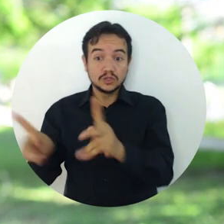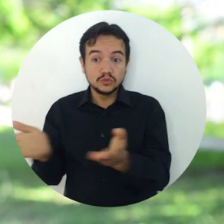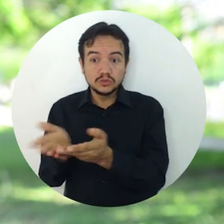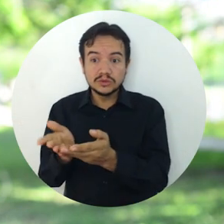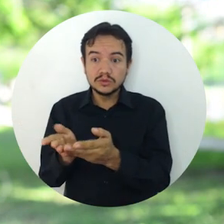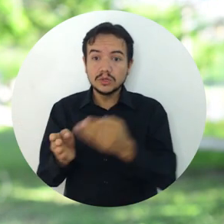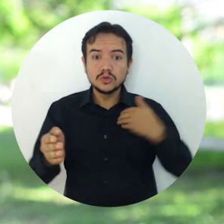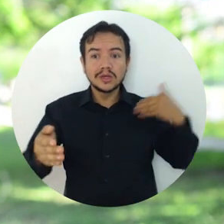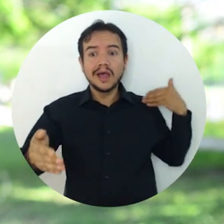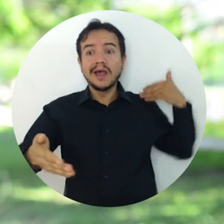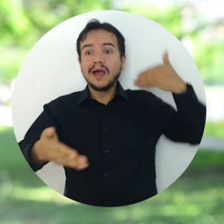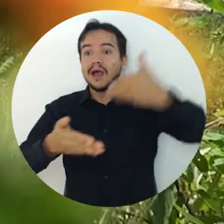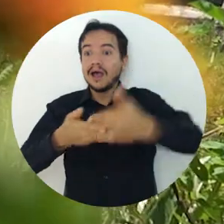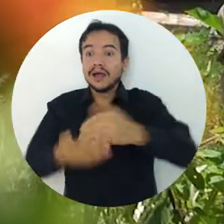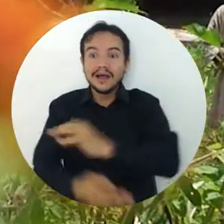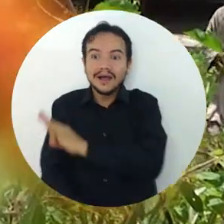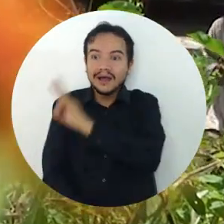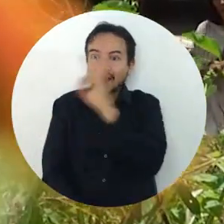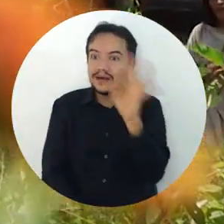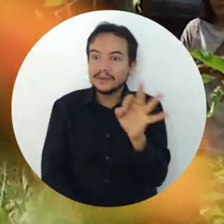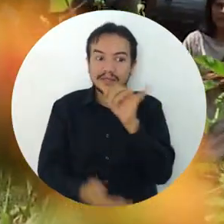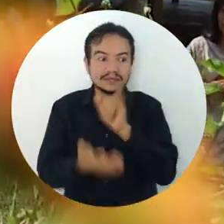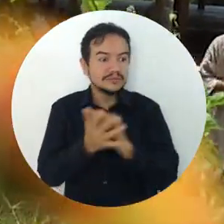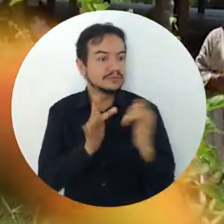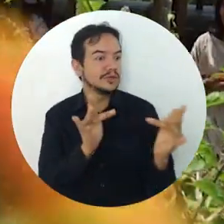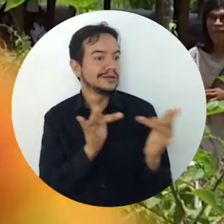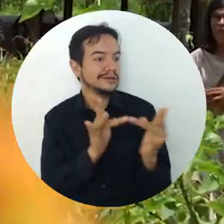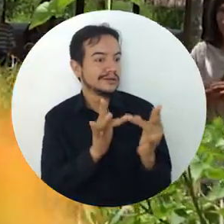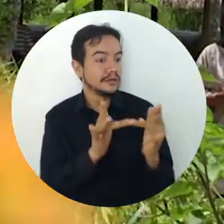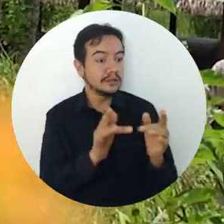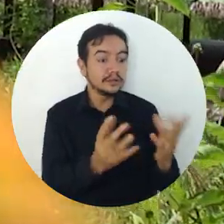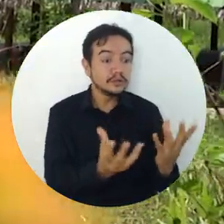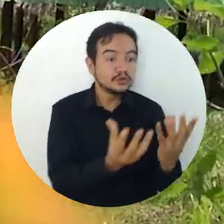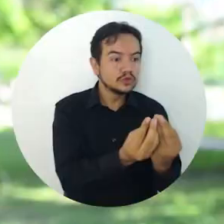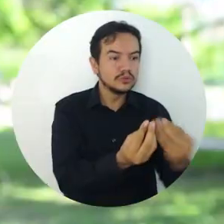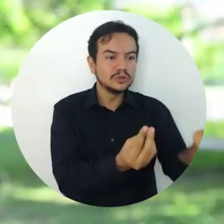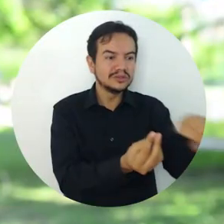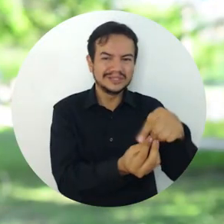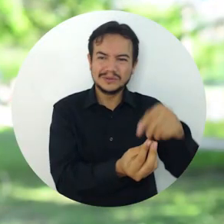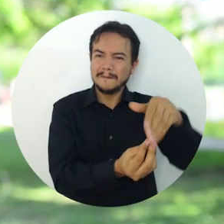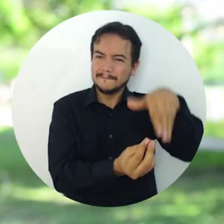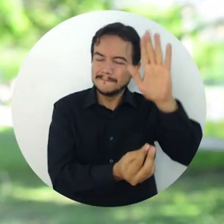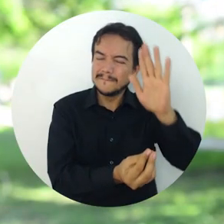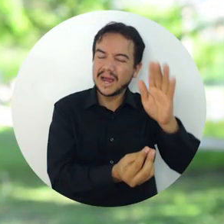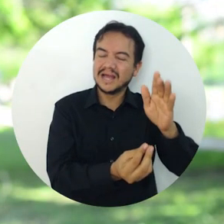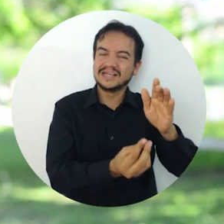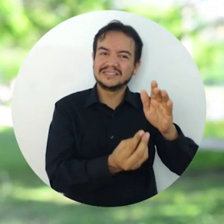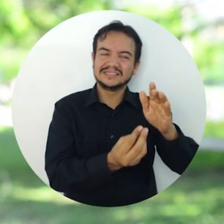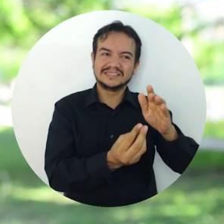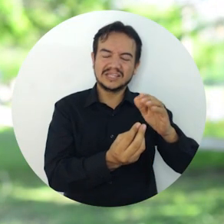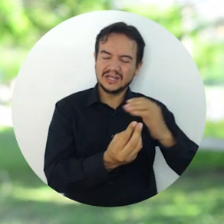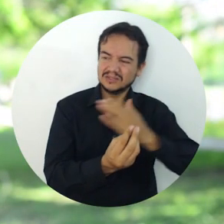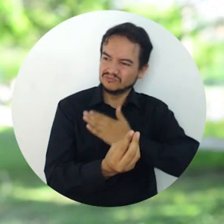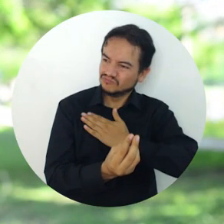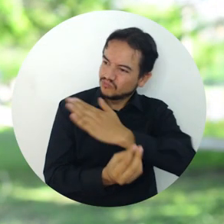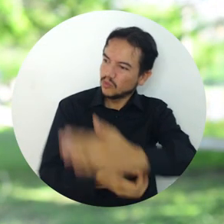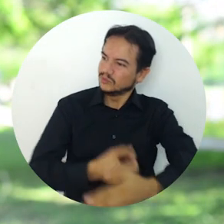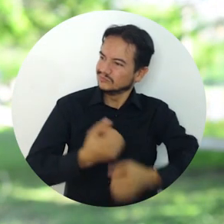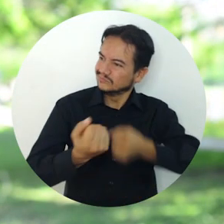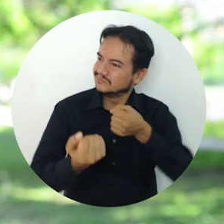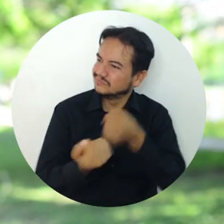acercamiento que nunca antes habían tenido estas comunidades que tienen un sentido de